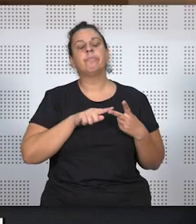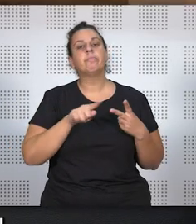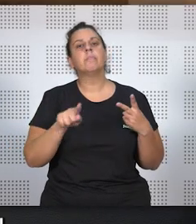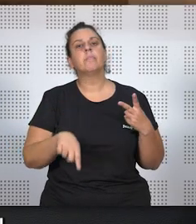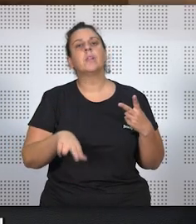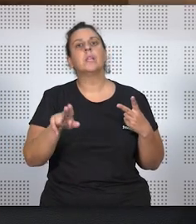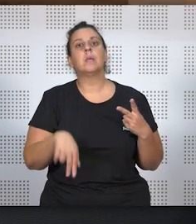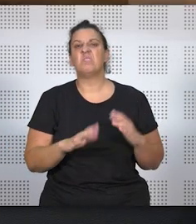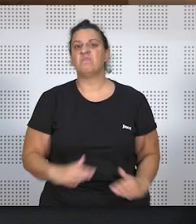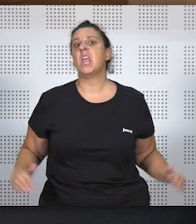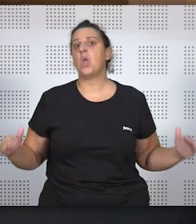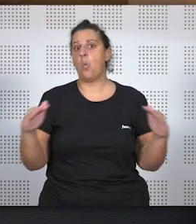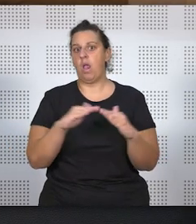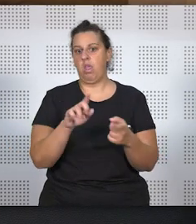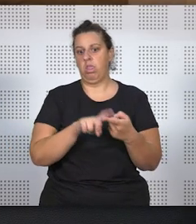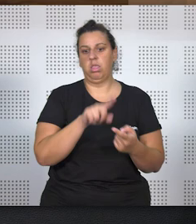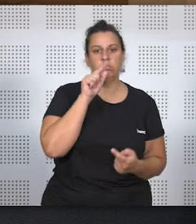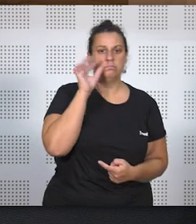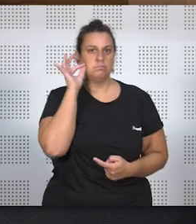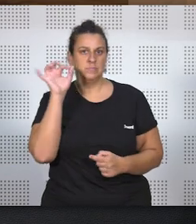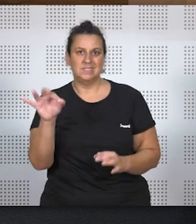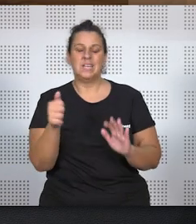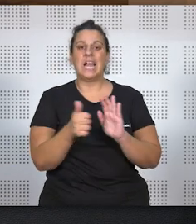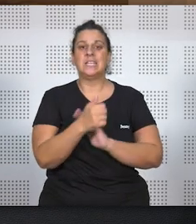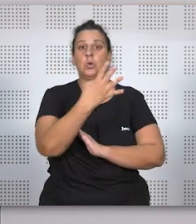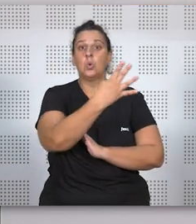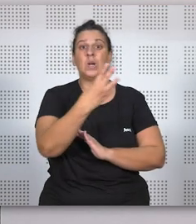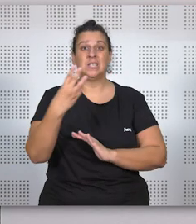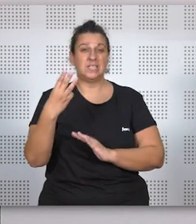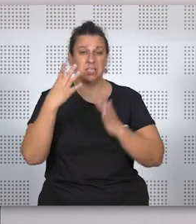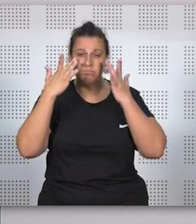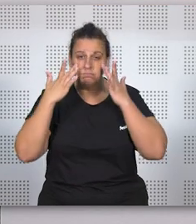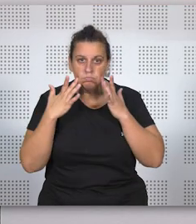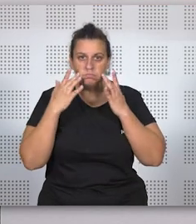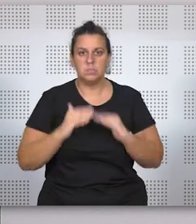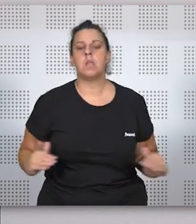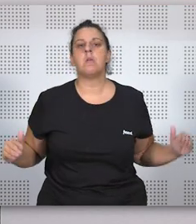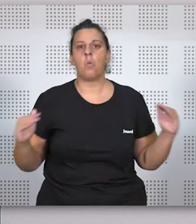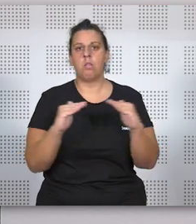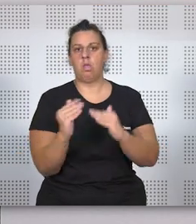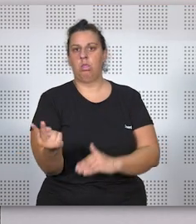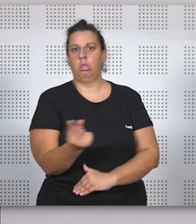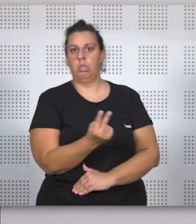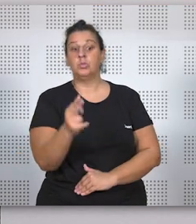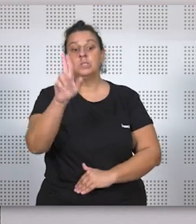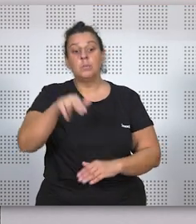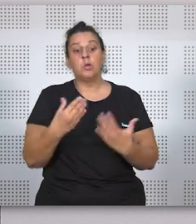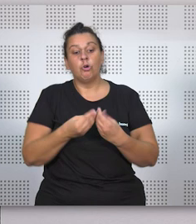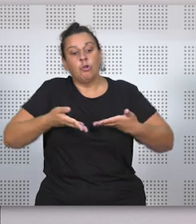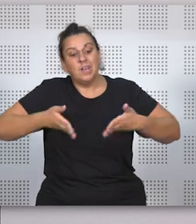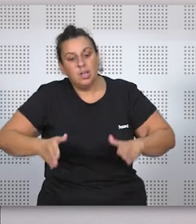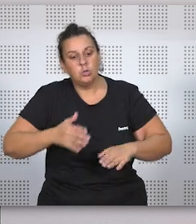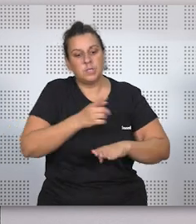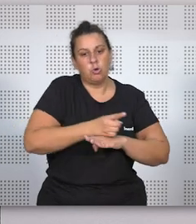establece la posibilidad, bueno, la igualdad de los cónyuges, en el artículo 43, absoluta igualdad de los cónyuges también con relación a los